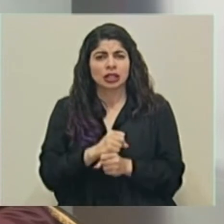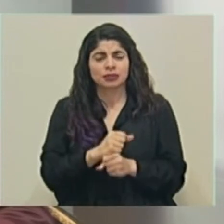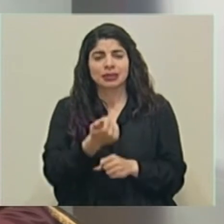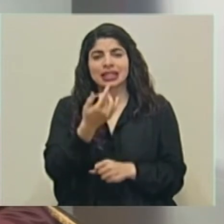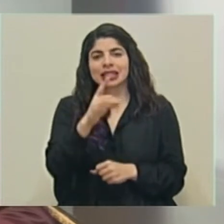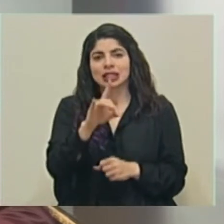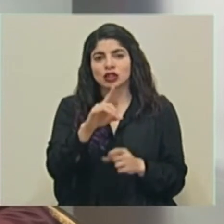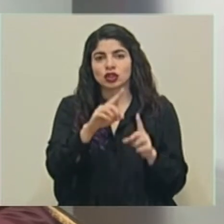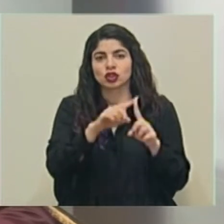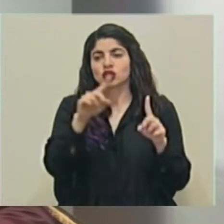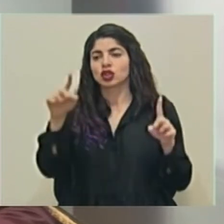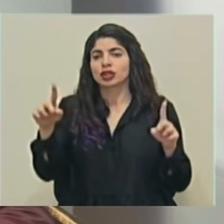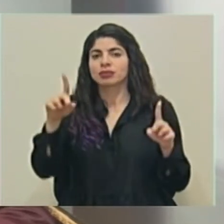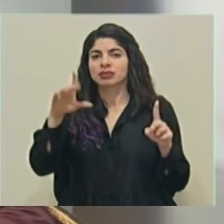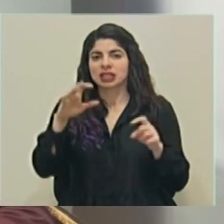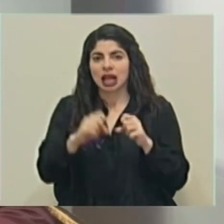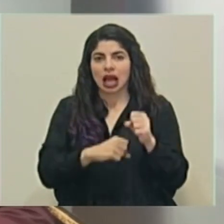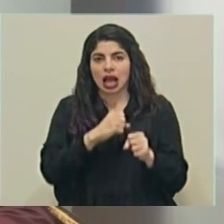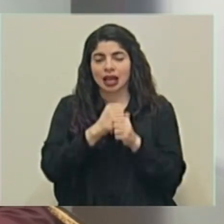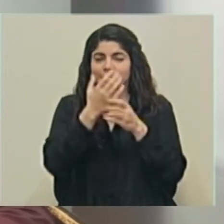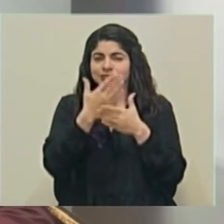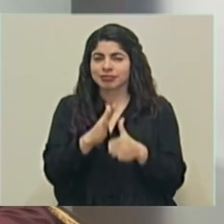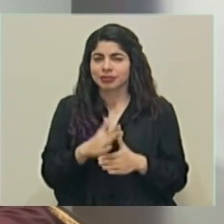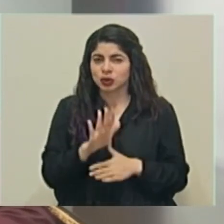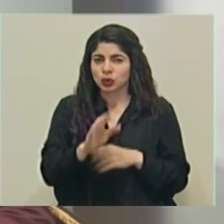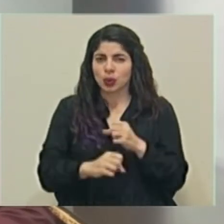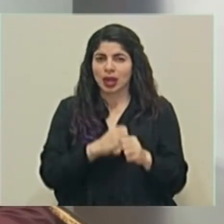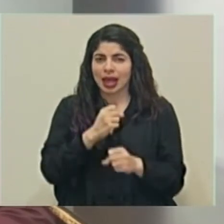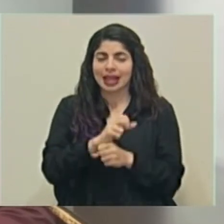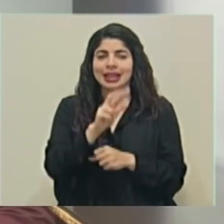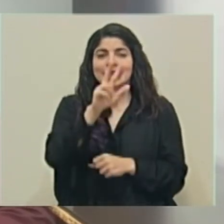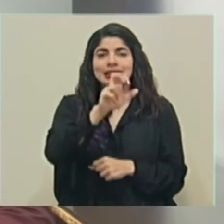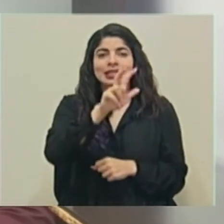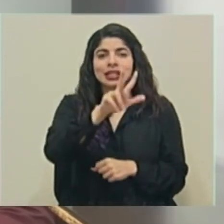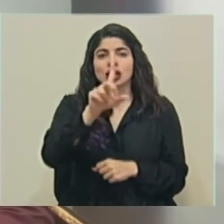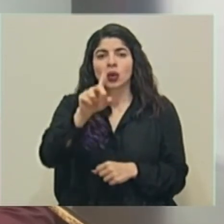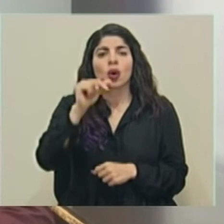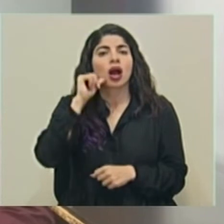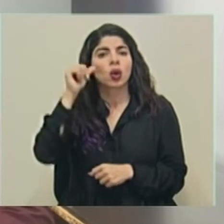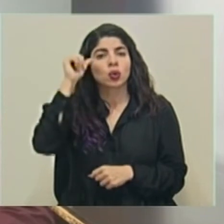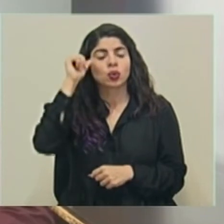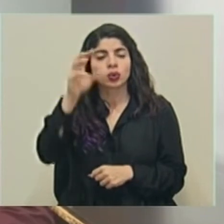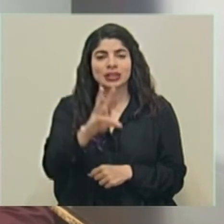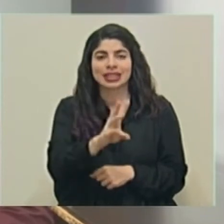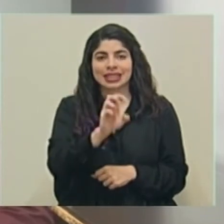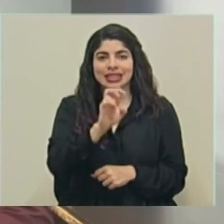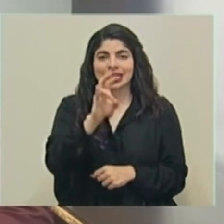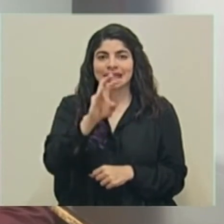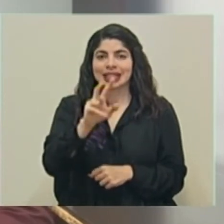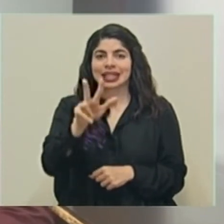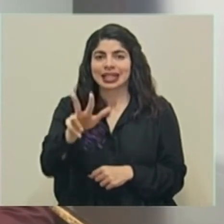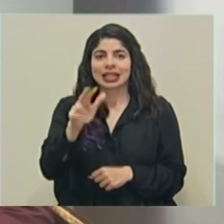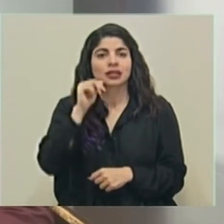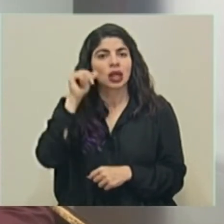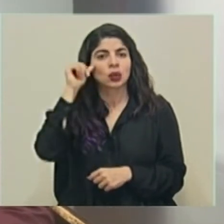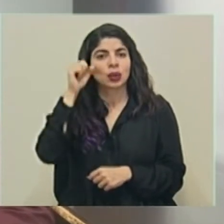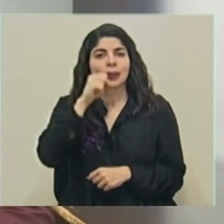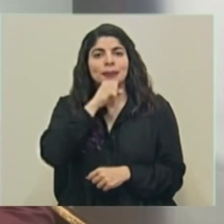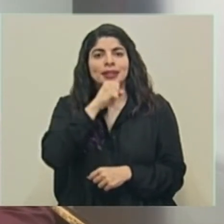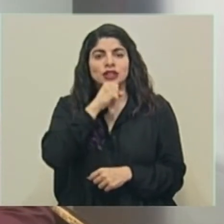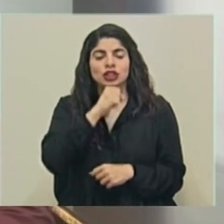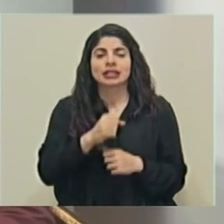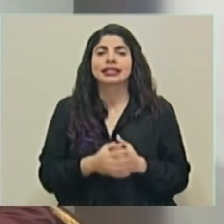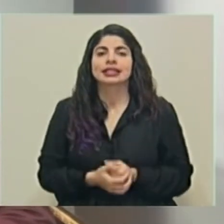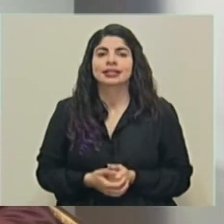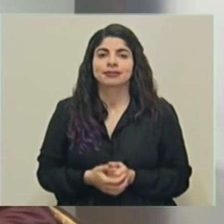18 hasta los 100 años. Por edad tenemos 331 adultos y 673 adultos mayores.